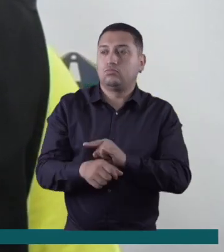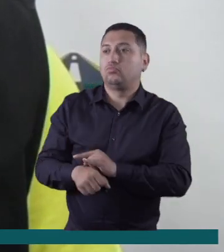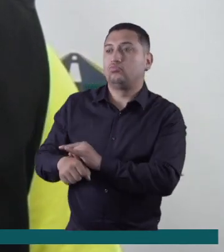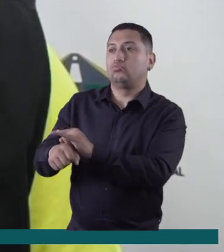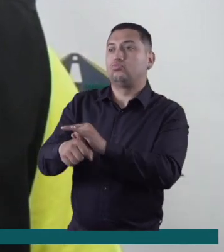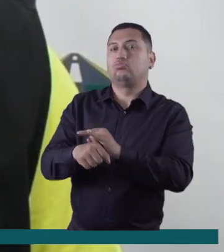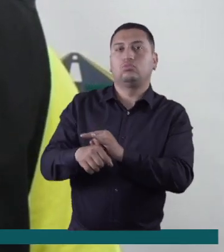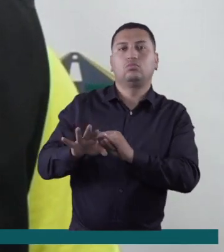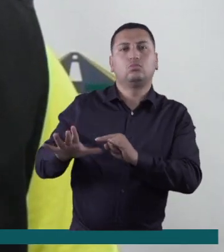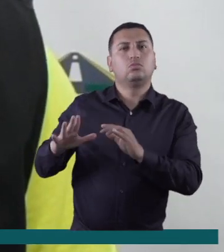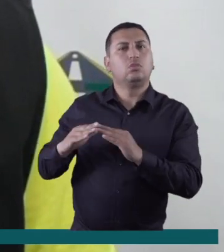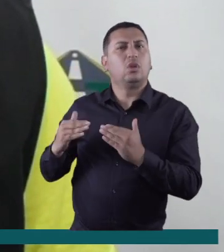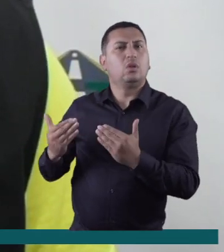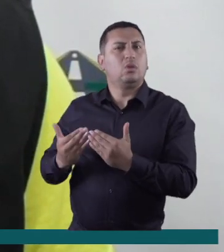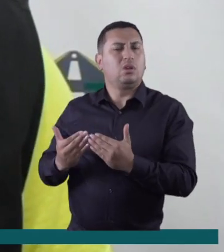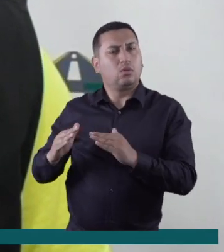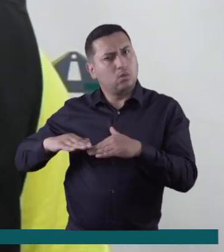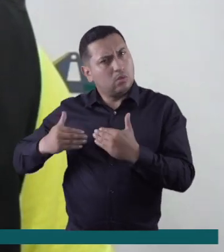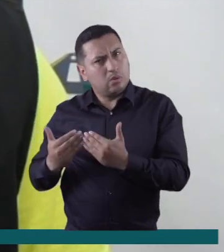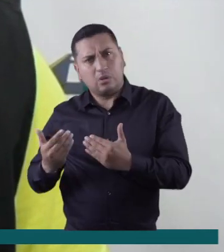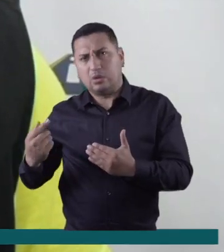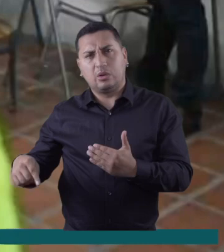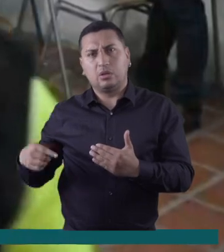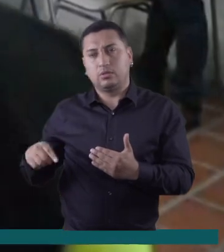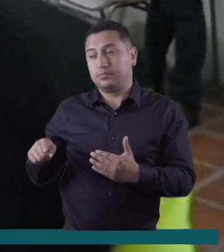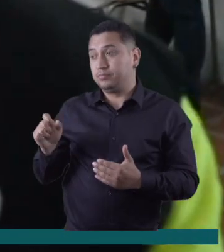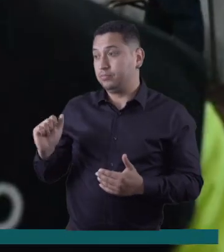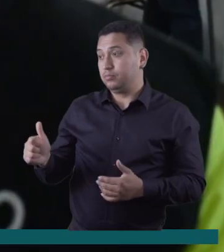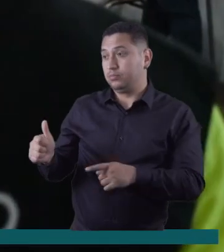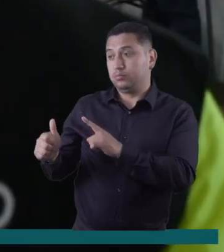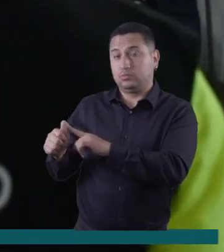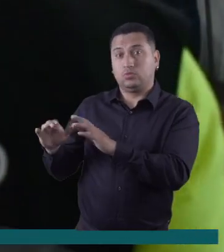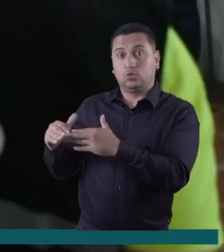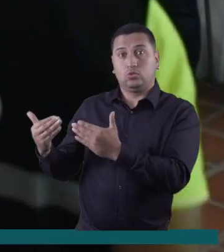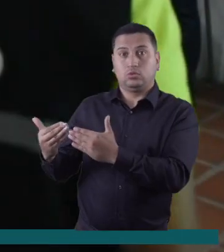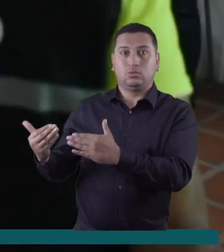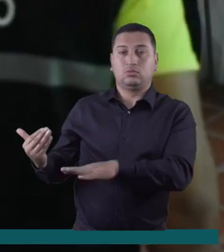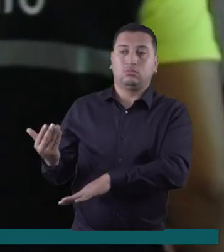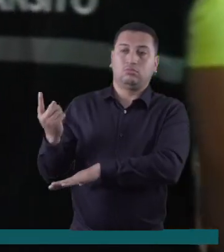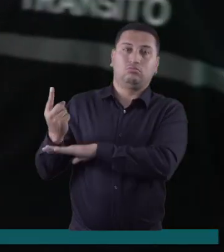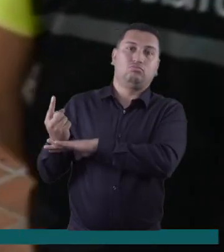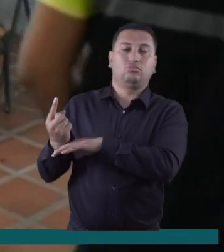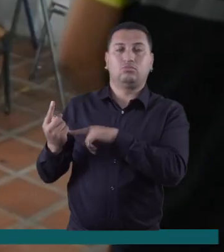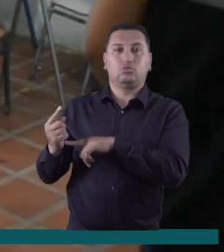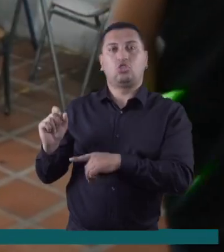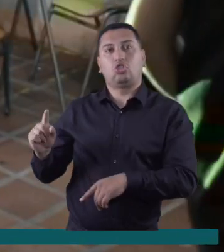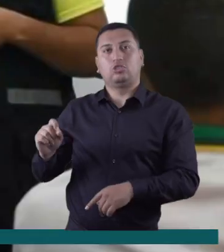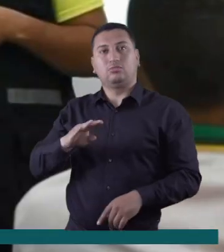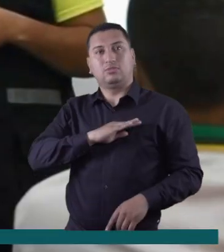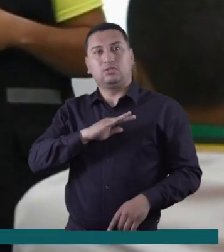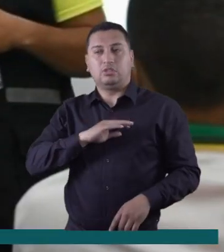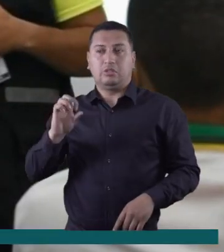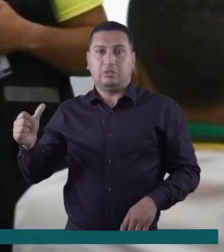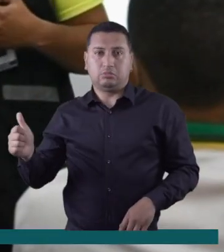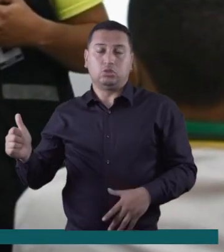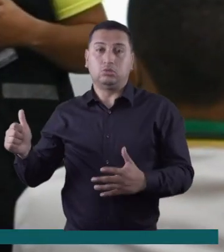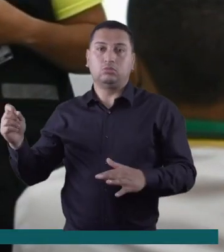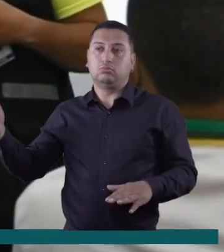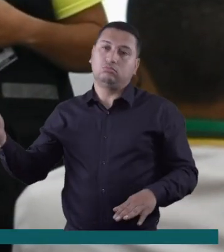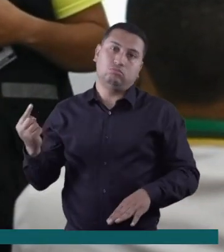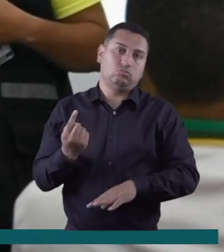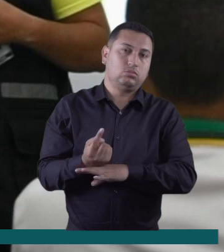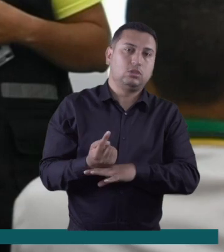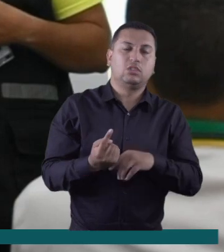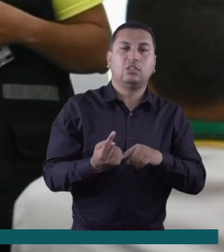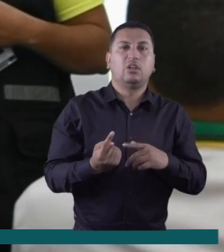patrulleritos escolares o la patrulla escolar, cuyo objetivo es que los mismos estudiantes de las instituciones educativas sean